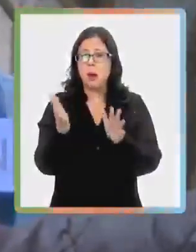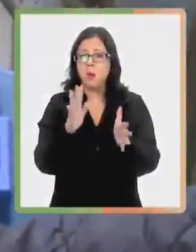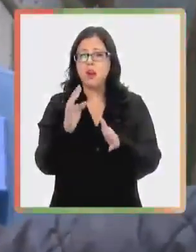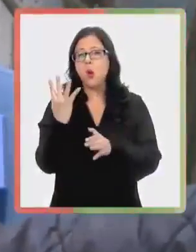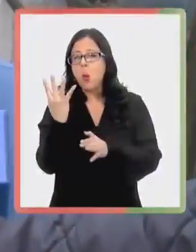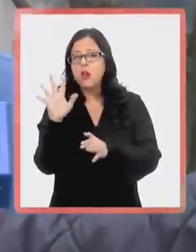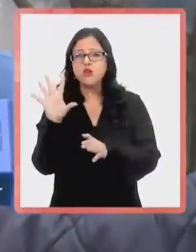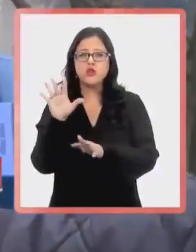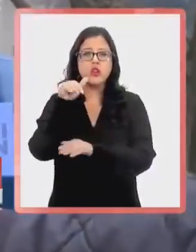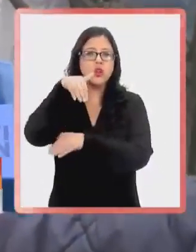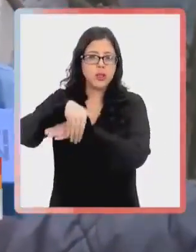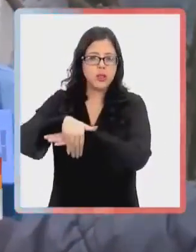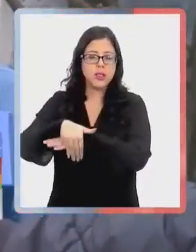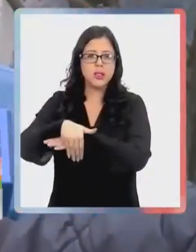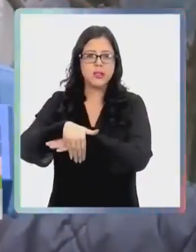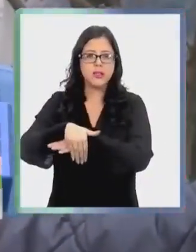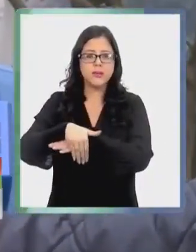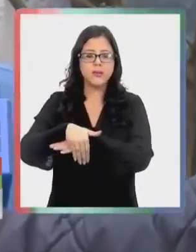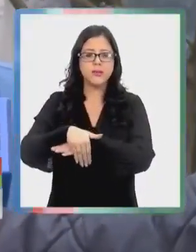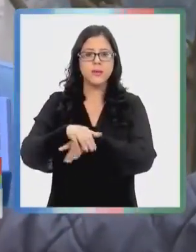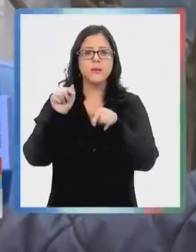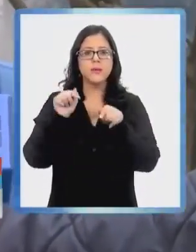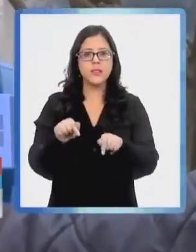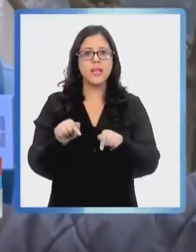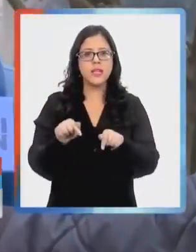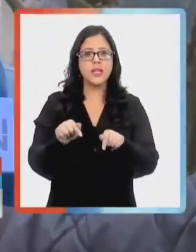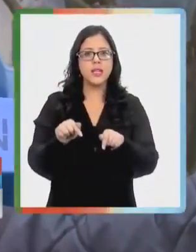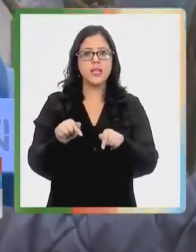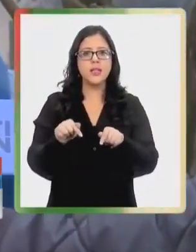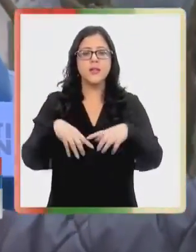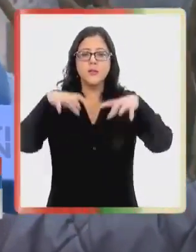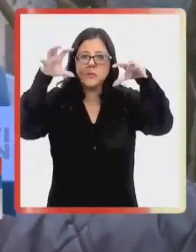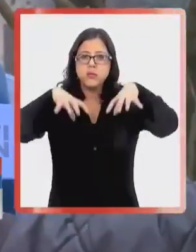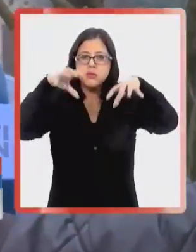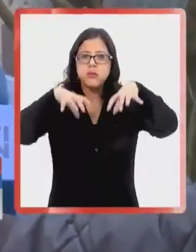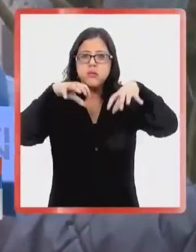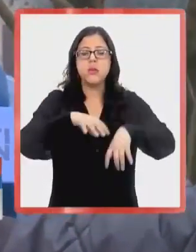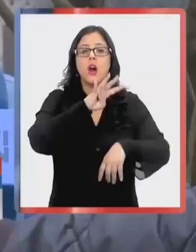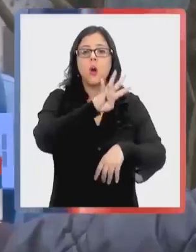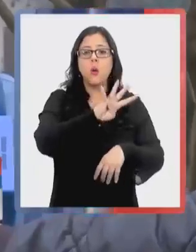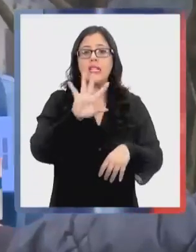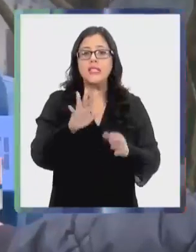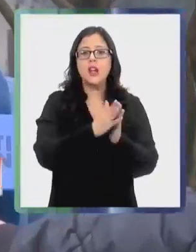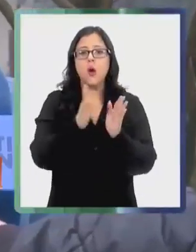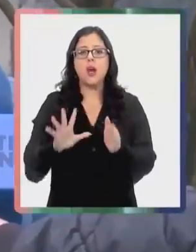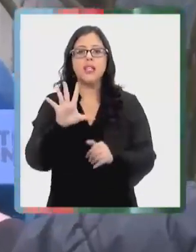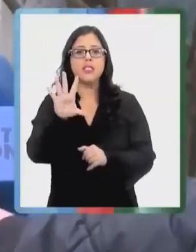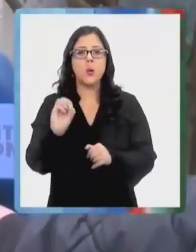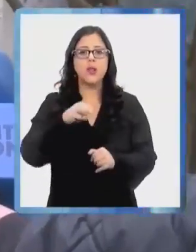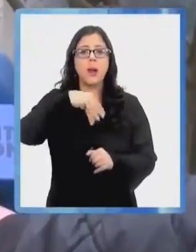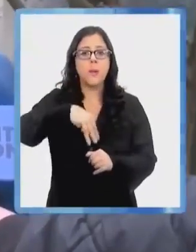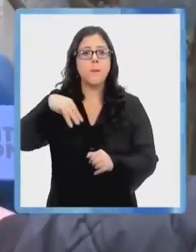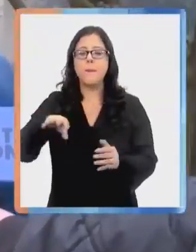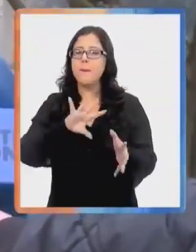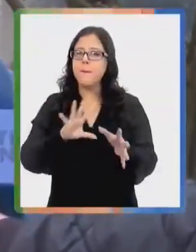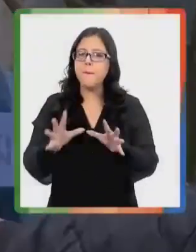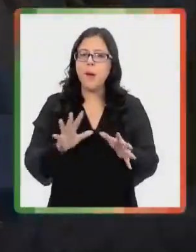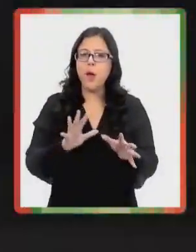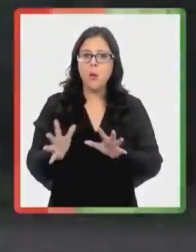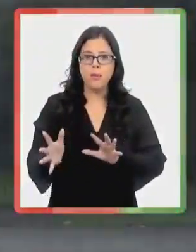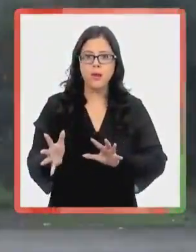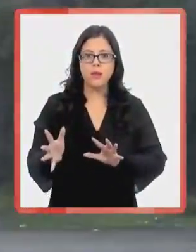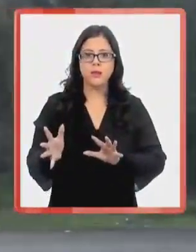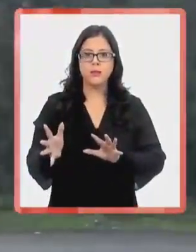5 de la tarde y en total deberán caer unos 45 o 50 milímetros en promedio, probabilísticamente.